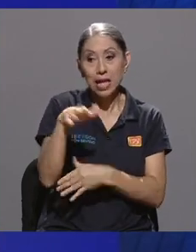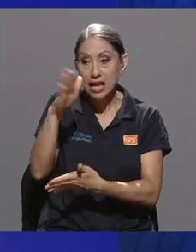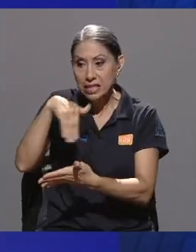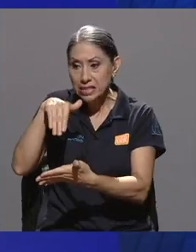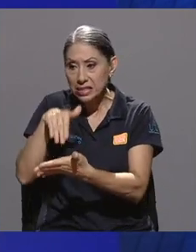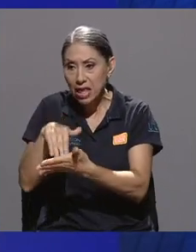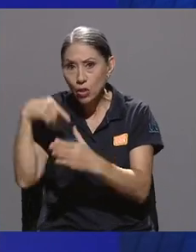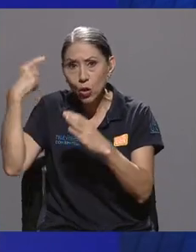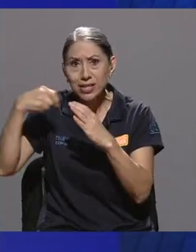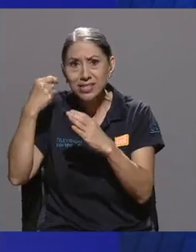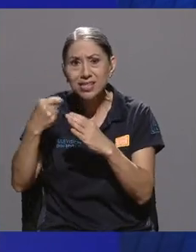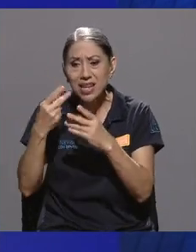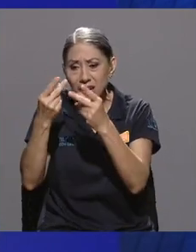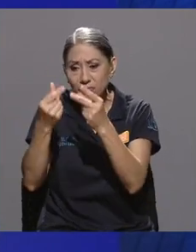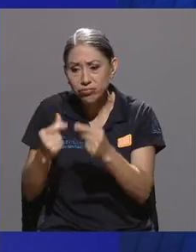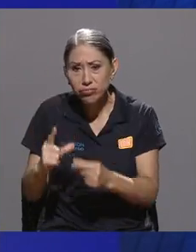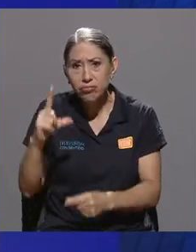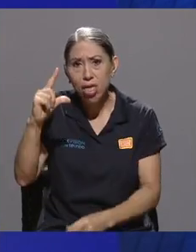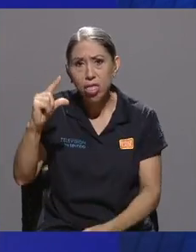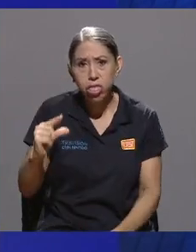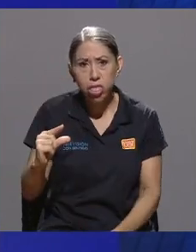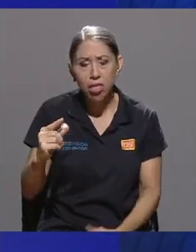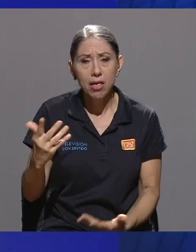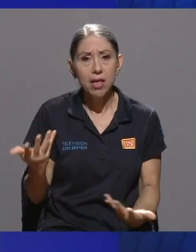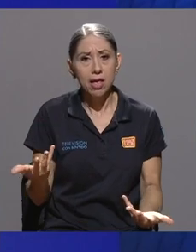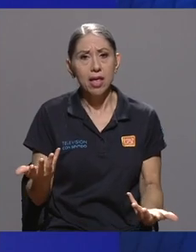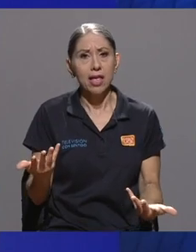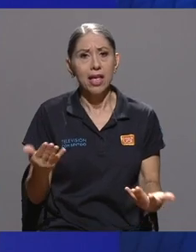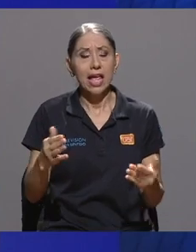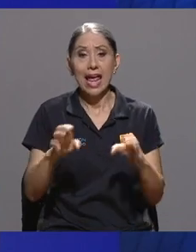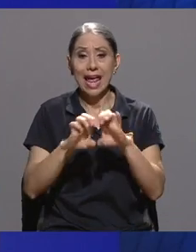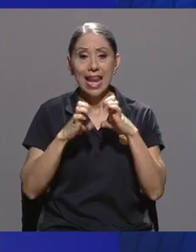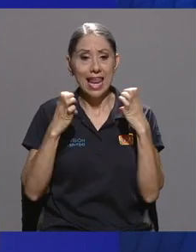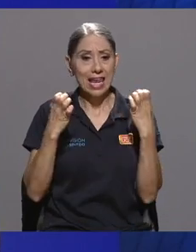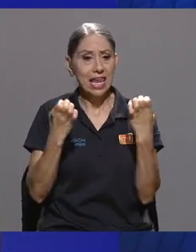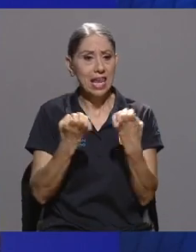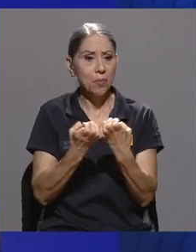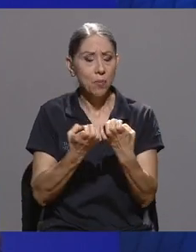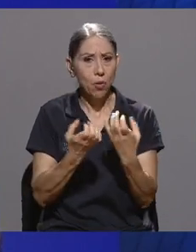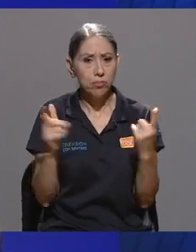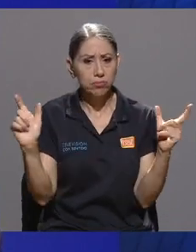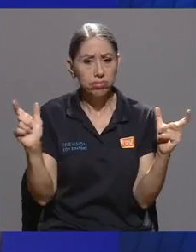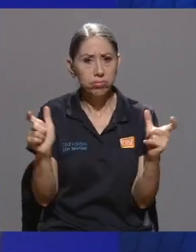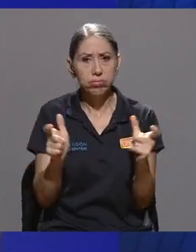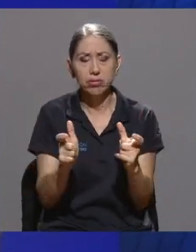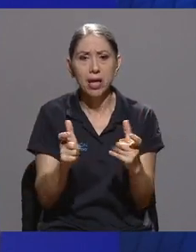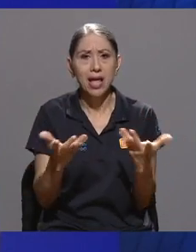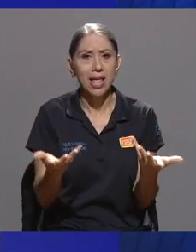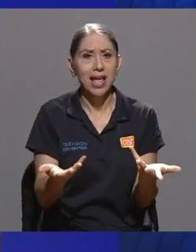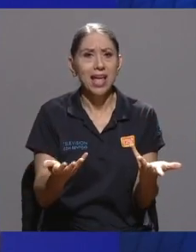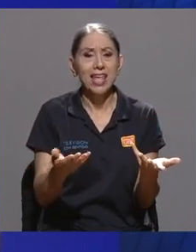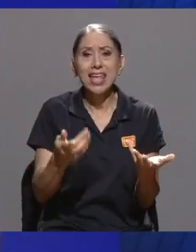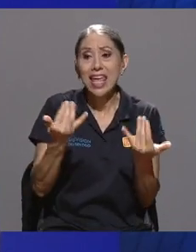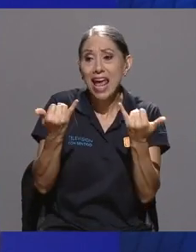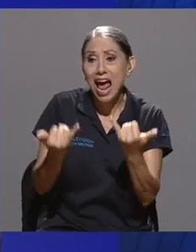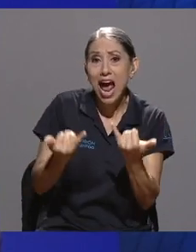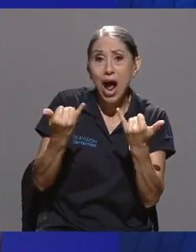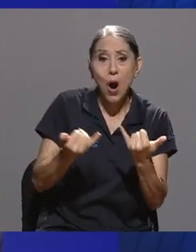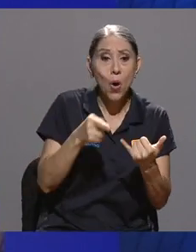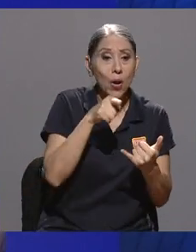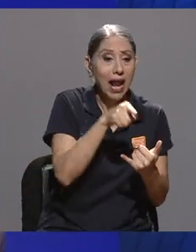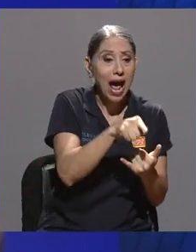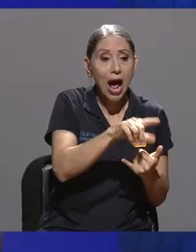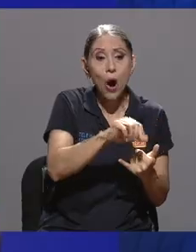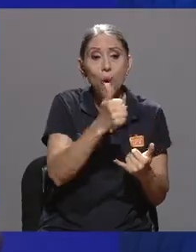lo han recortado, ¿verdad? Como el equipo ha sido brutalmente recortado, que el CRFIC tiene un tercio del presupuesto que